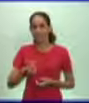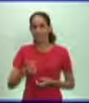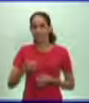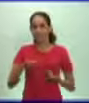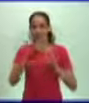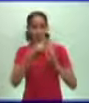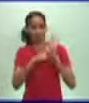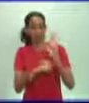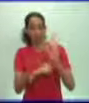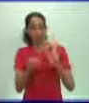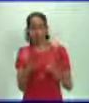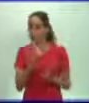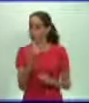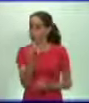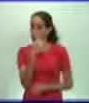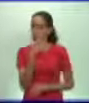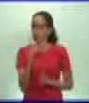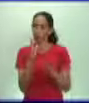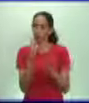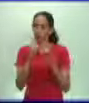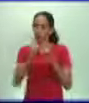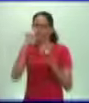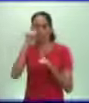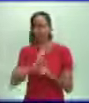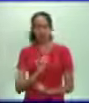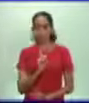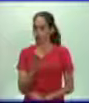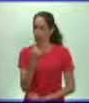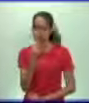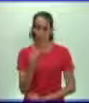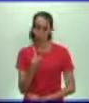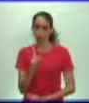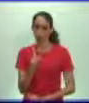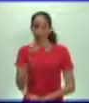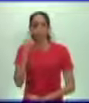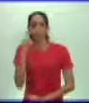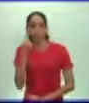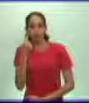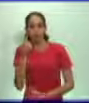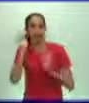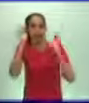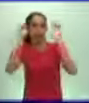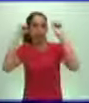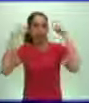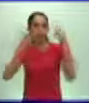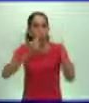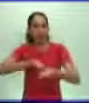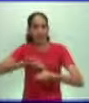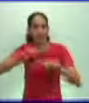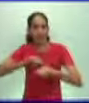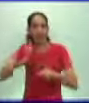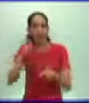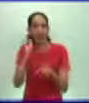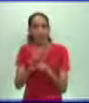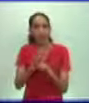Fíjese que los campesinos comenzaron a ver en esas reformas religiosas también las maneras de ellos enfrentarse a esa